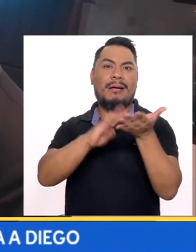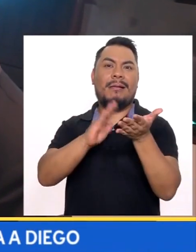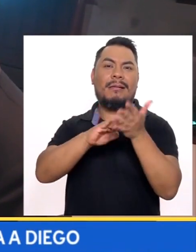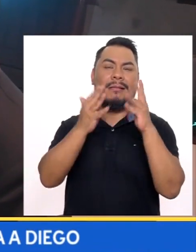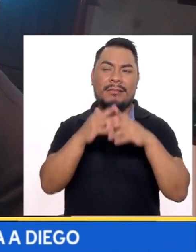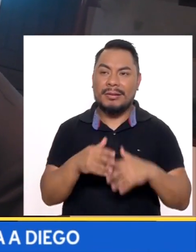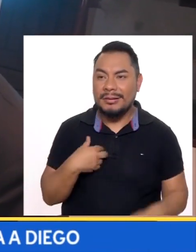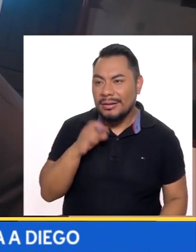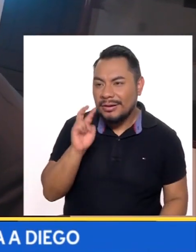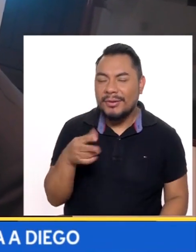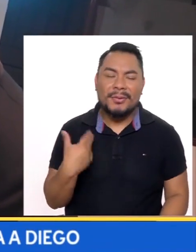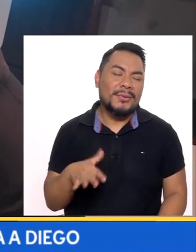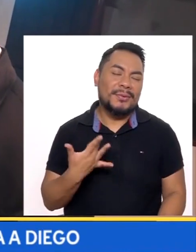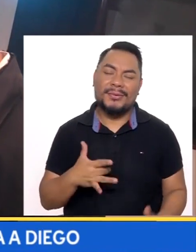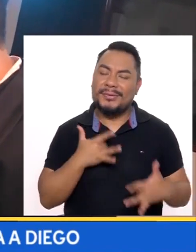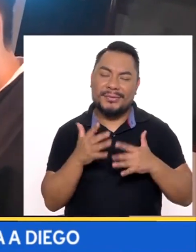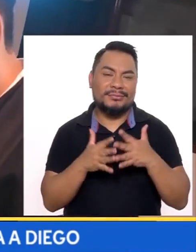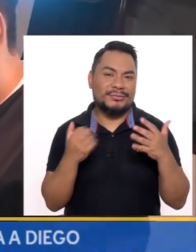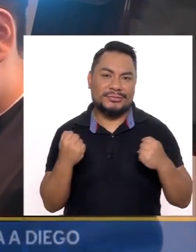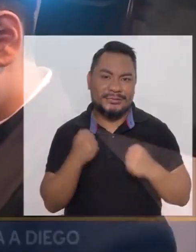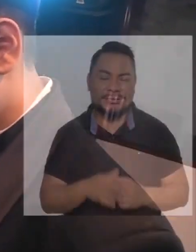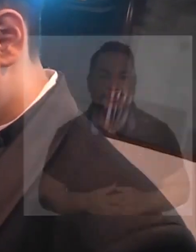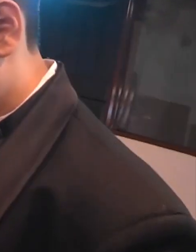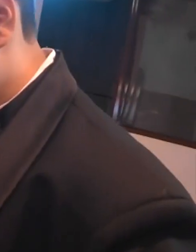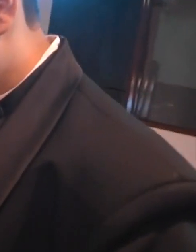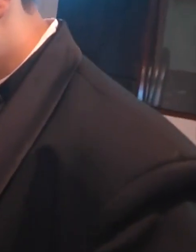mí es una emoción muy fuerte